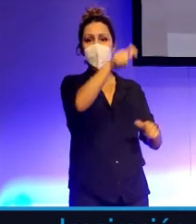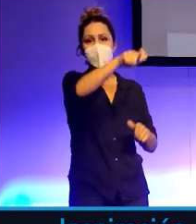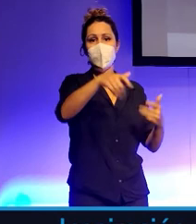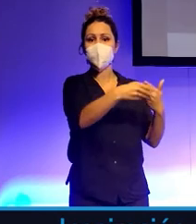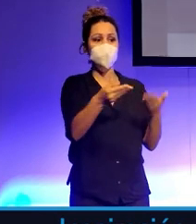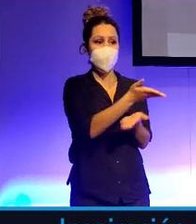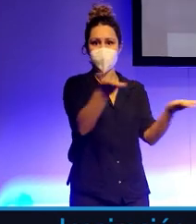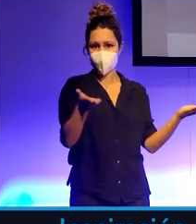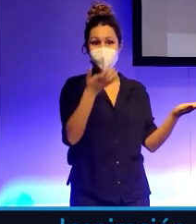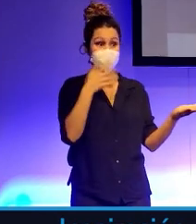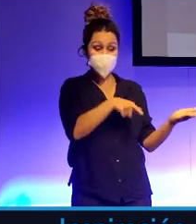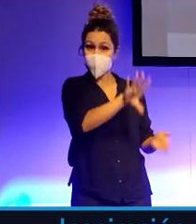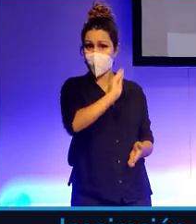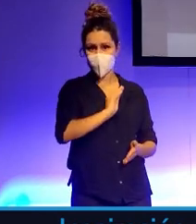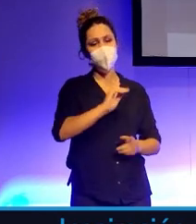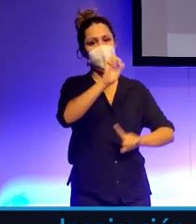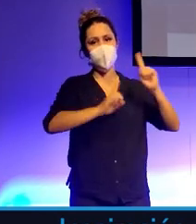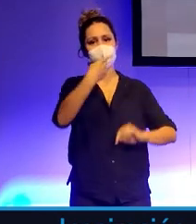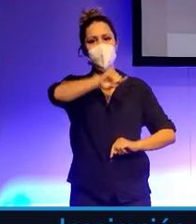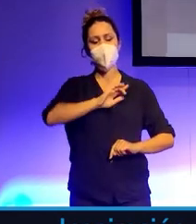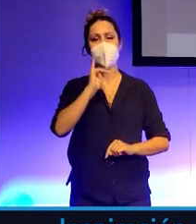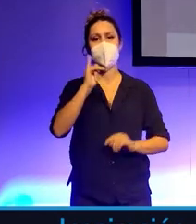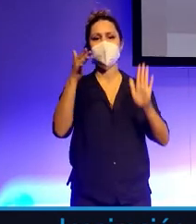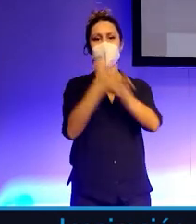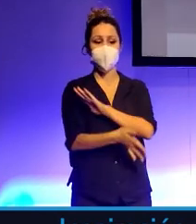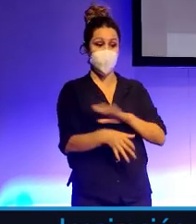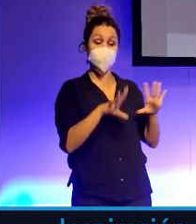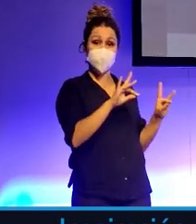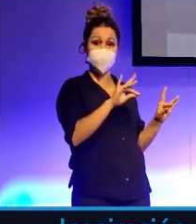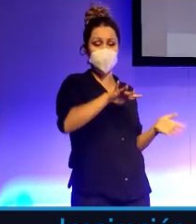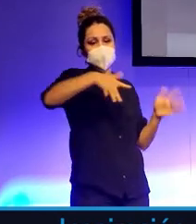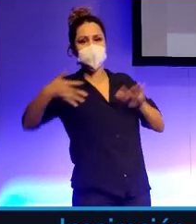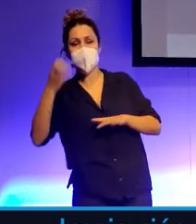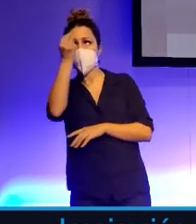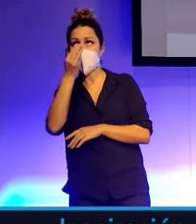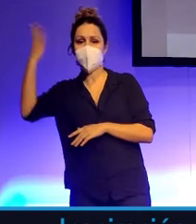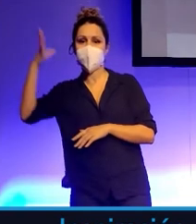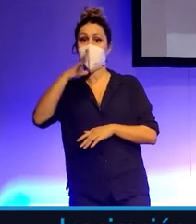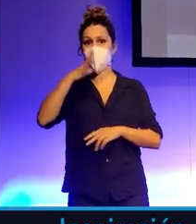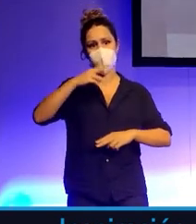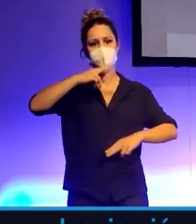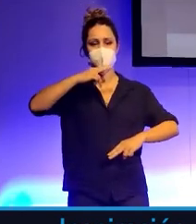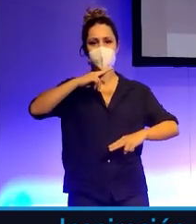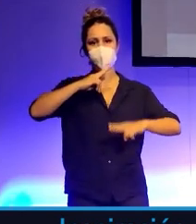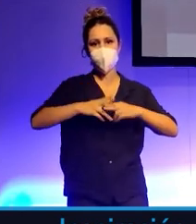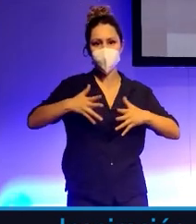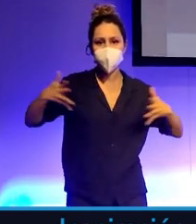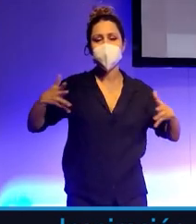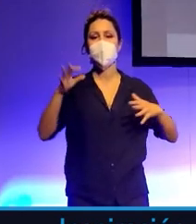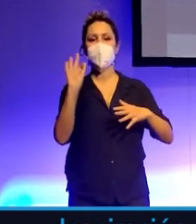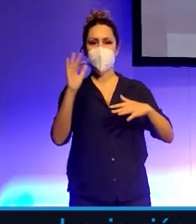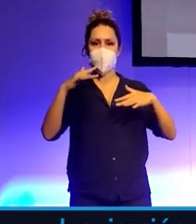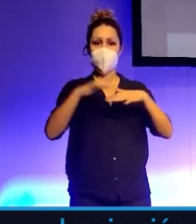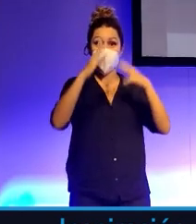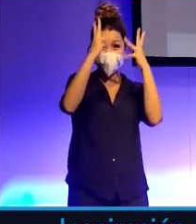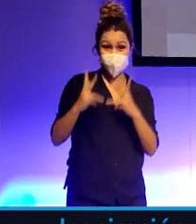problema. Que estamos transicionando de lo tangible a lo intangible. Porque si hablamos de Big Data, de blockchain, si hablamos de criptomonedas, nadie